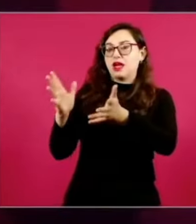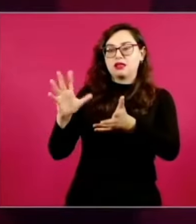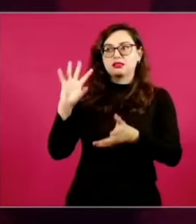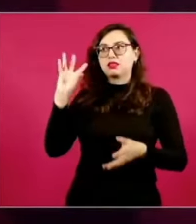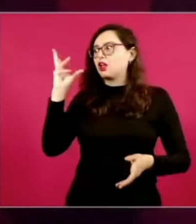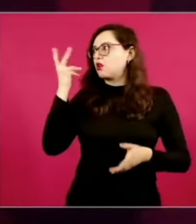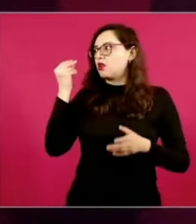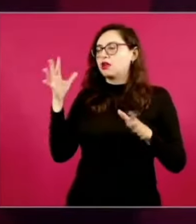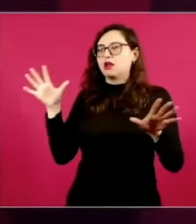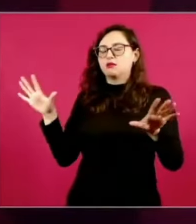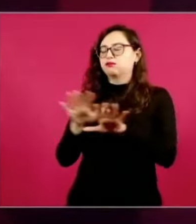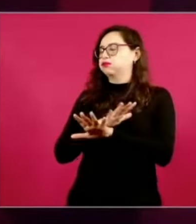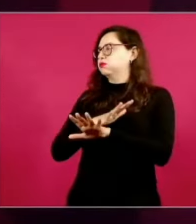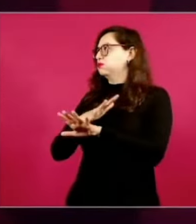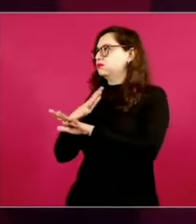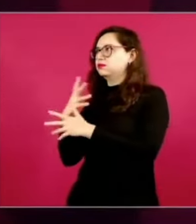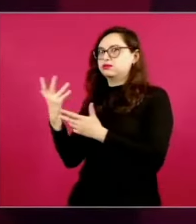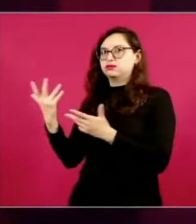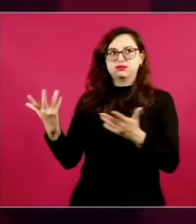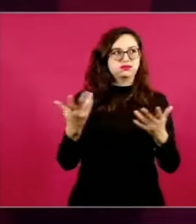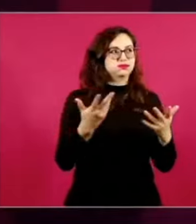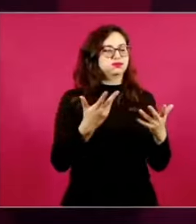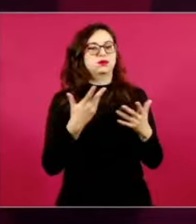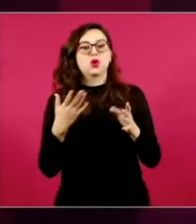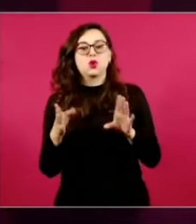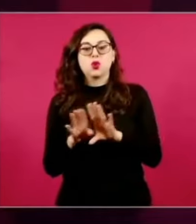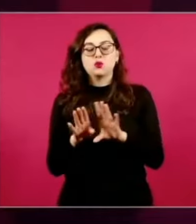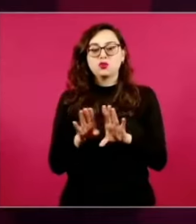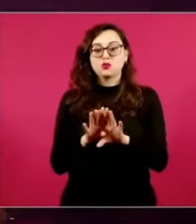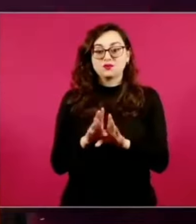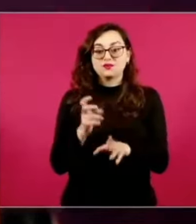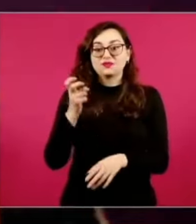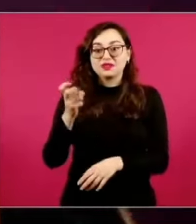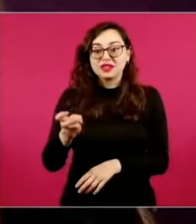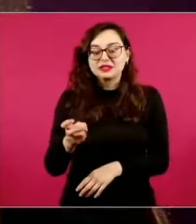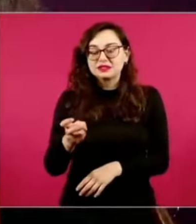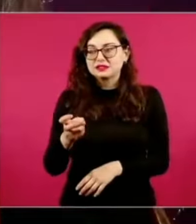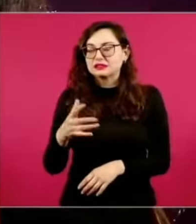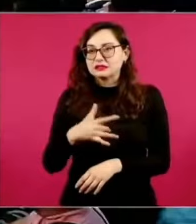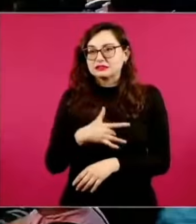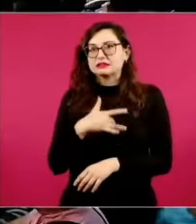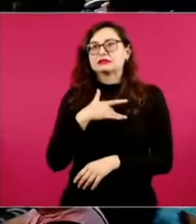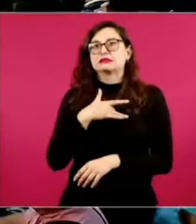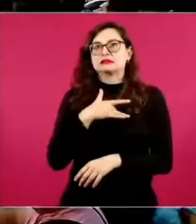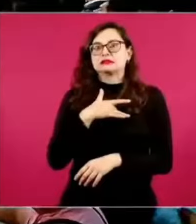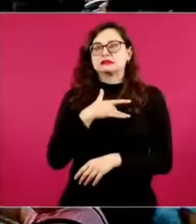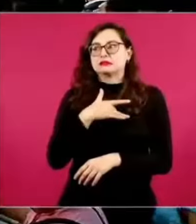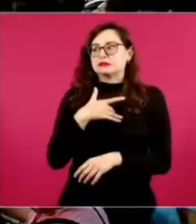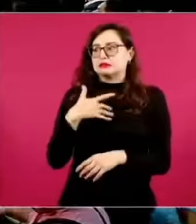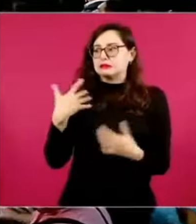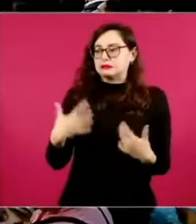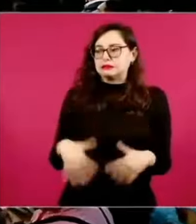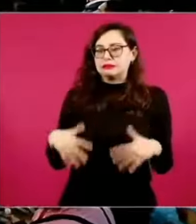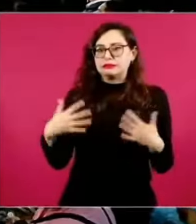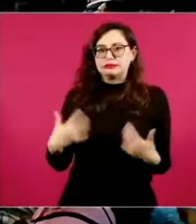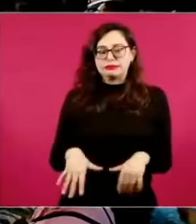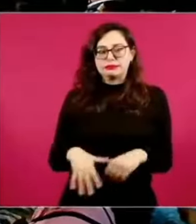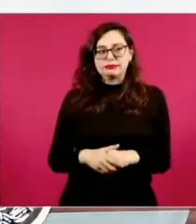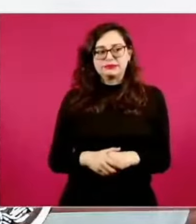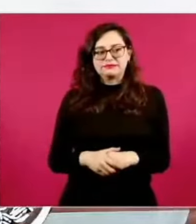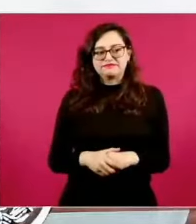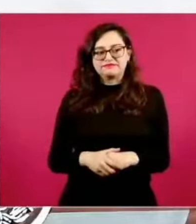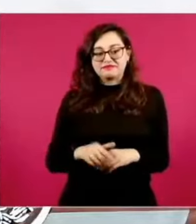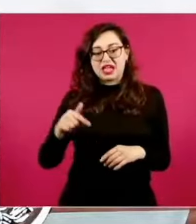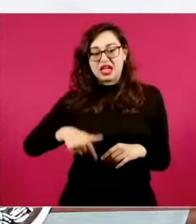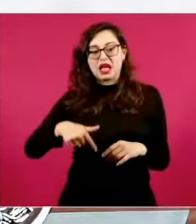en ese marco, rescatar la experiencia mexicana, porque creo que han